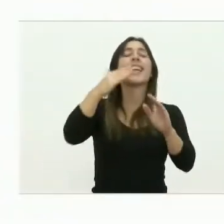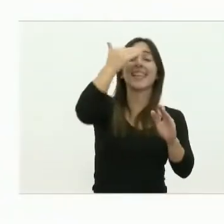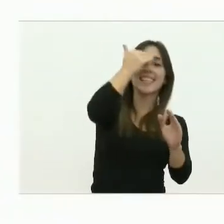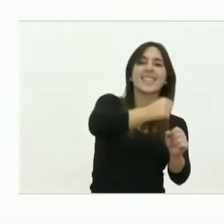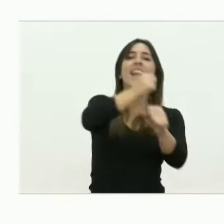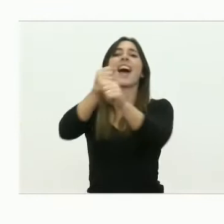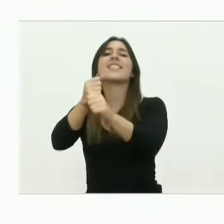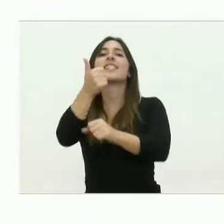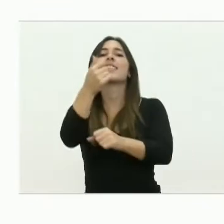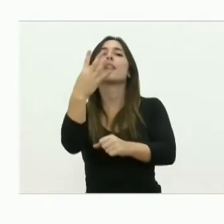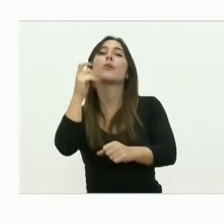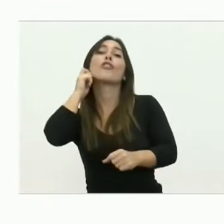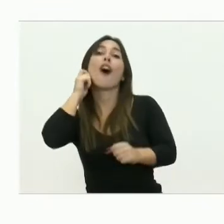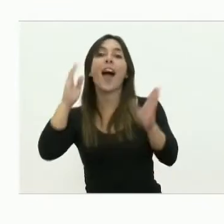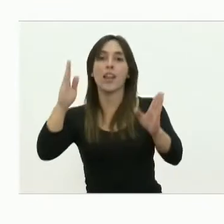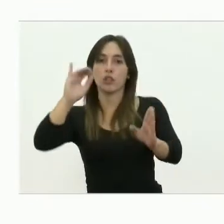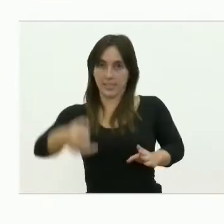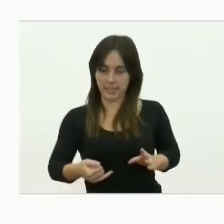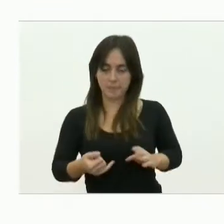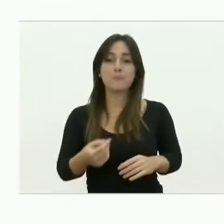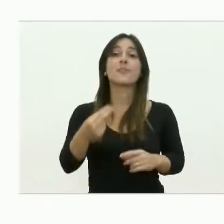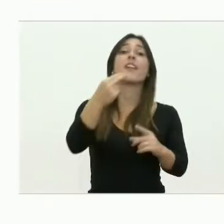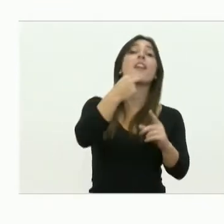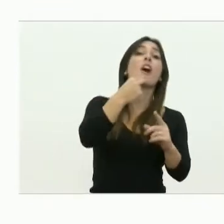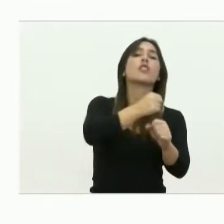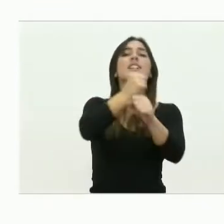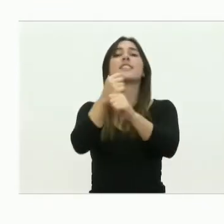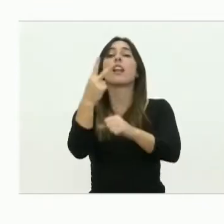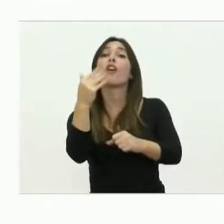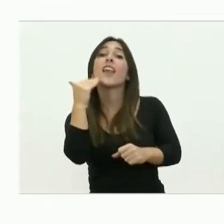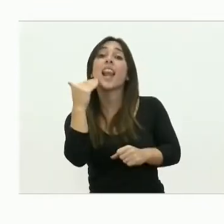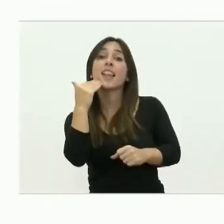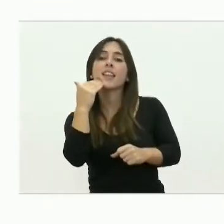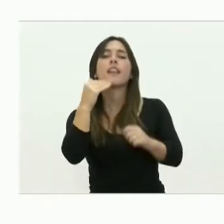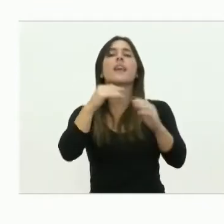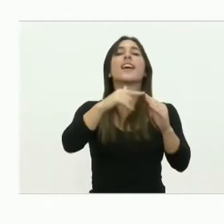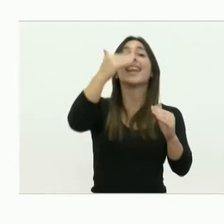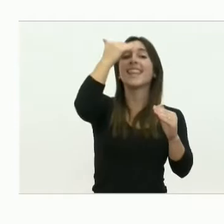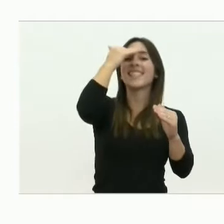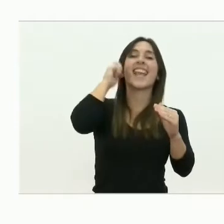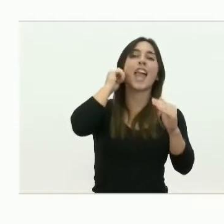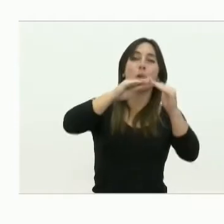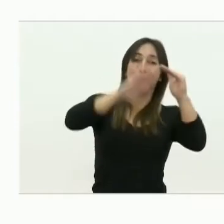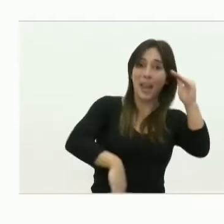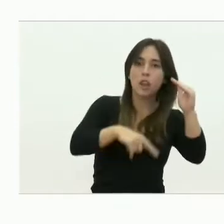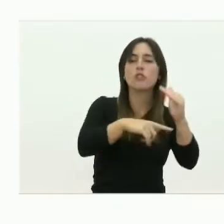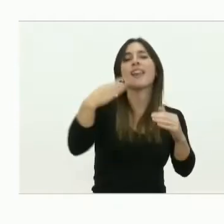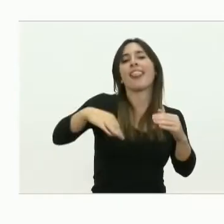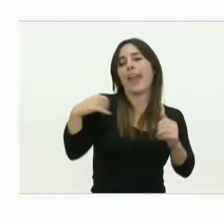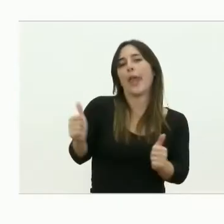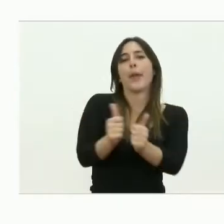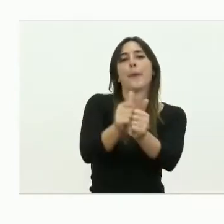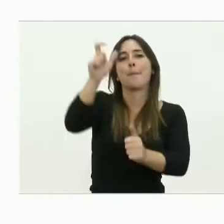años inclusive. De 11 a 14 horas, menores de 15 años, acompañados por un adulto.